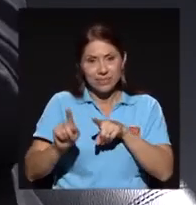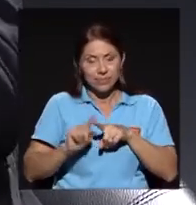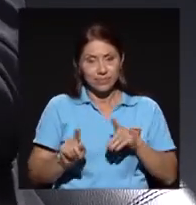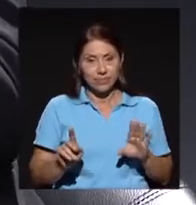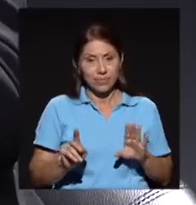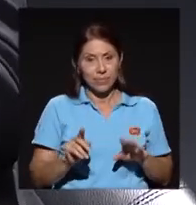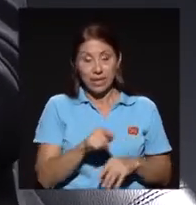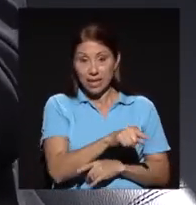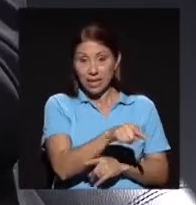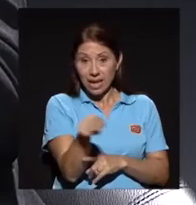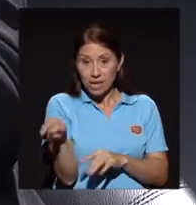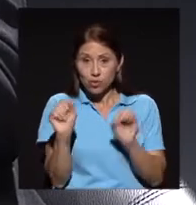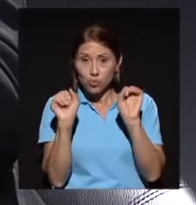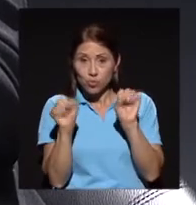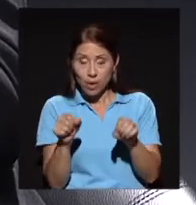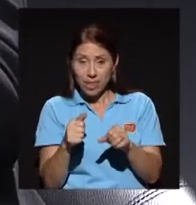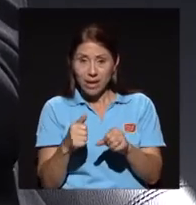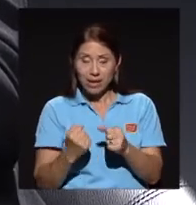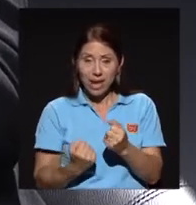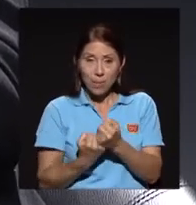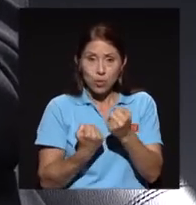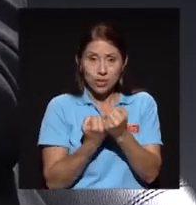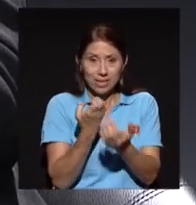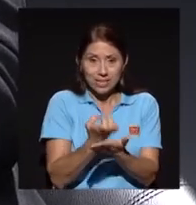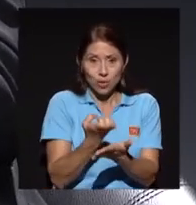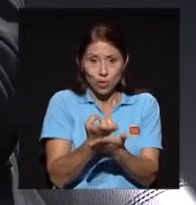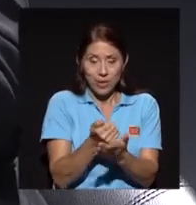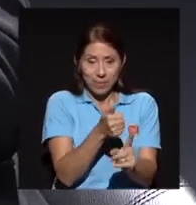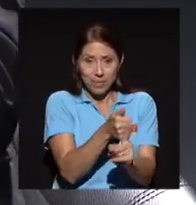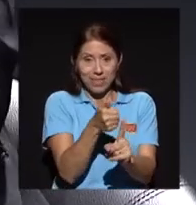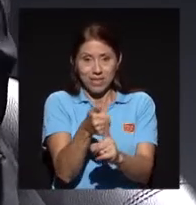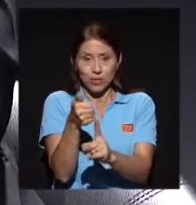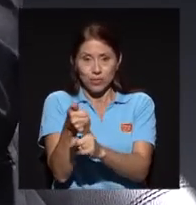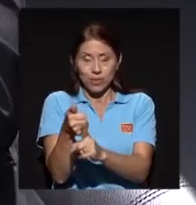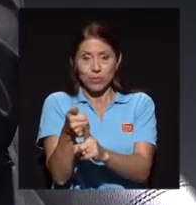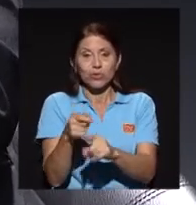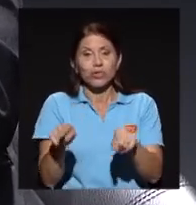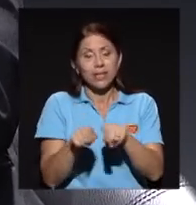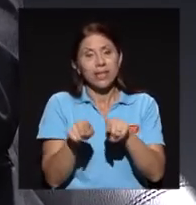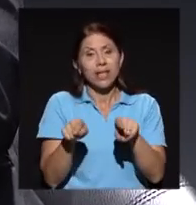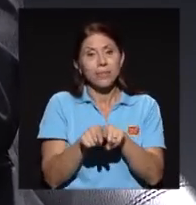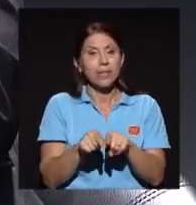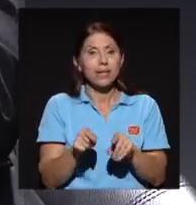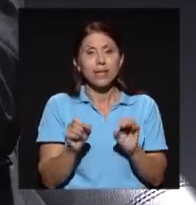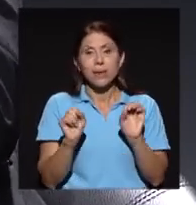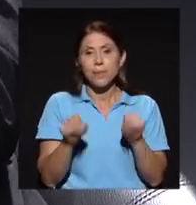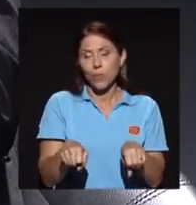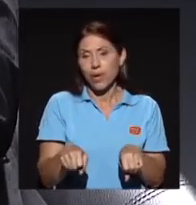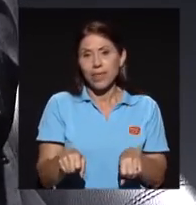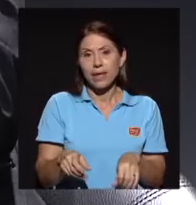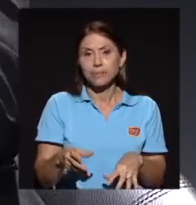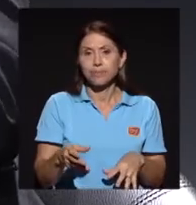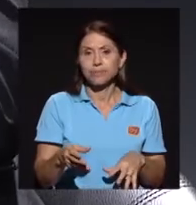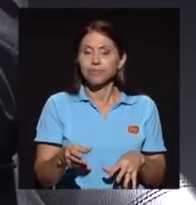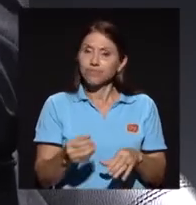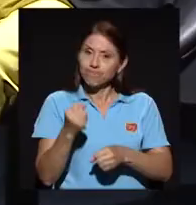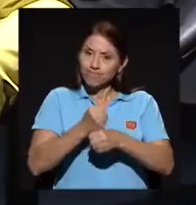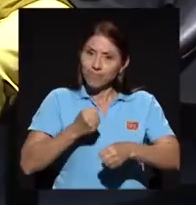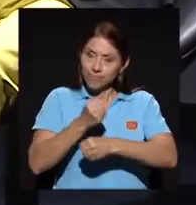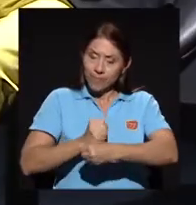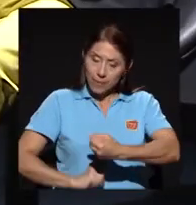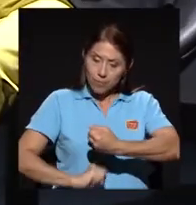apoyarse ellos mismos, ¿verdad?, económicamente, sino también que se pueda aportar a la sociedad.